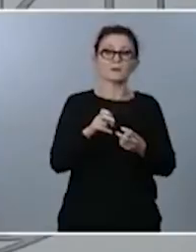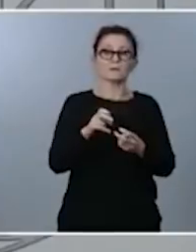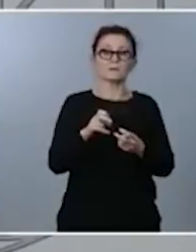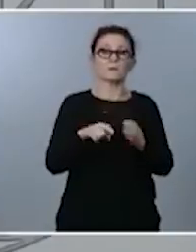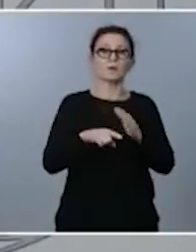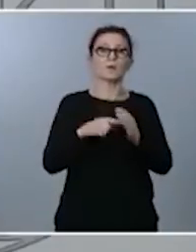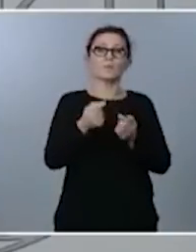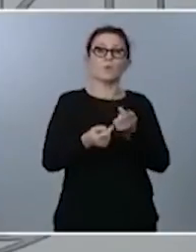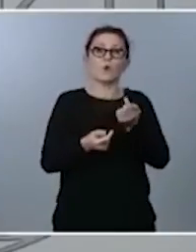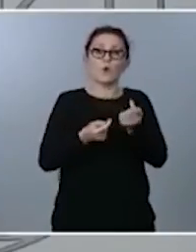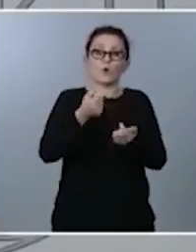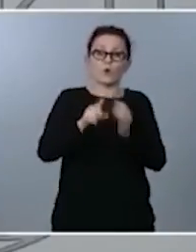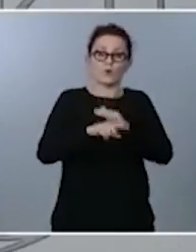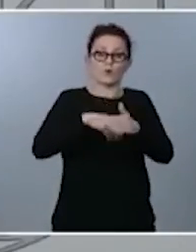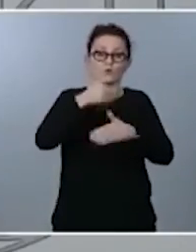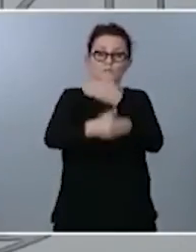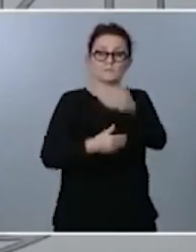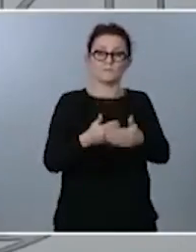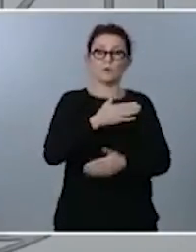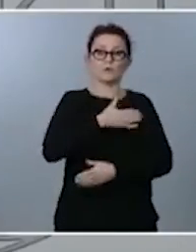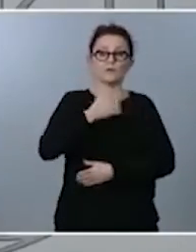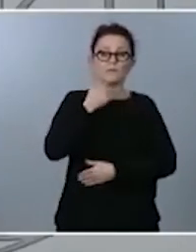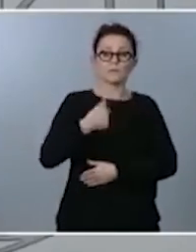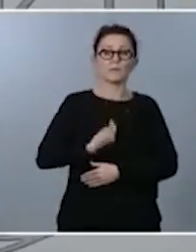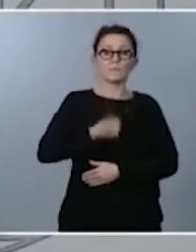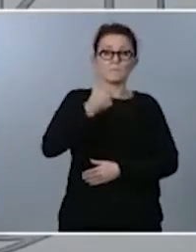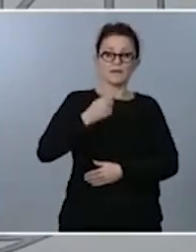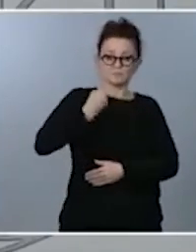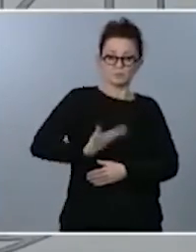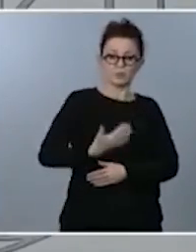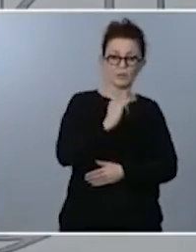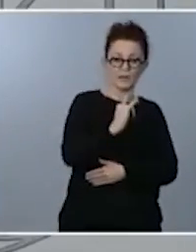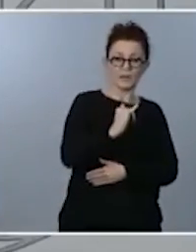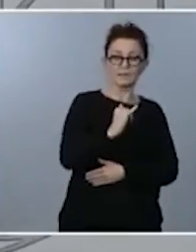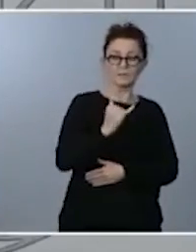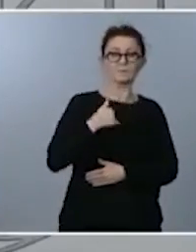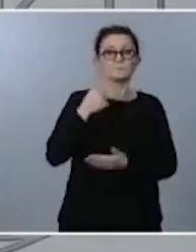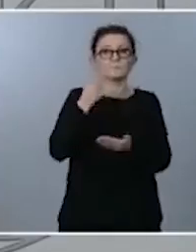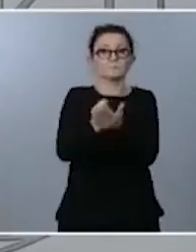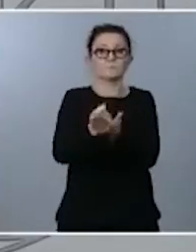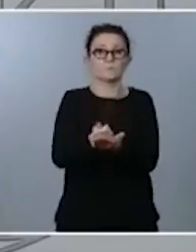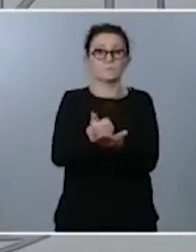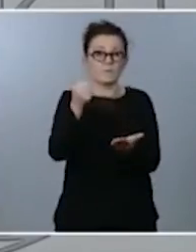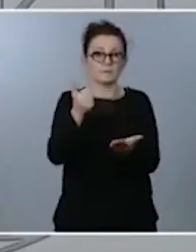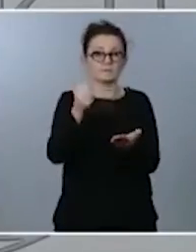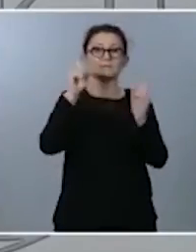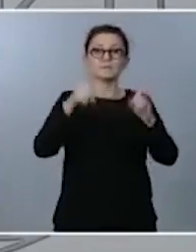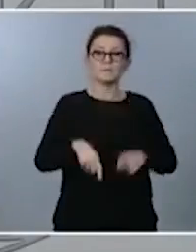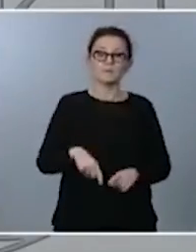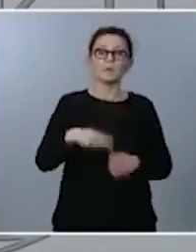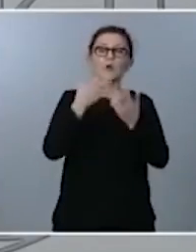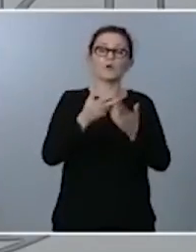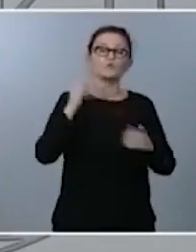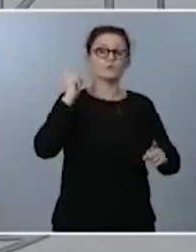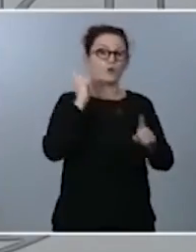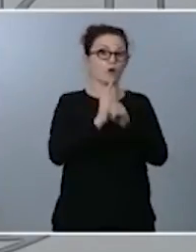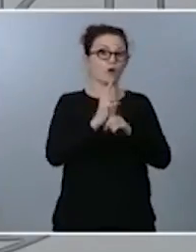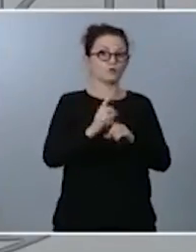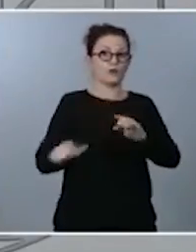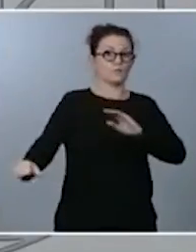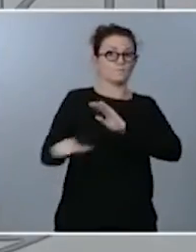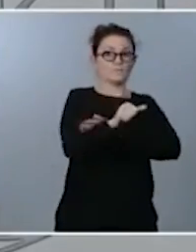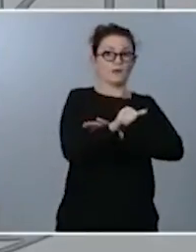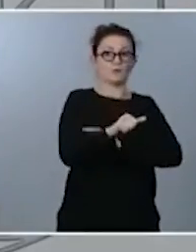más capacidad tiene más aporten que luche contra el fraude que es la principal deslegitimación que tiene un sistema fiscal